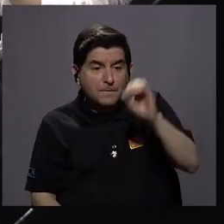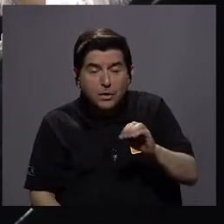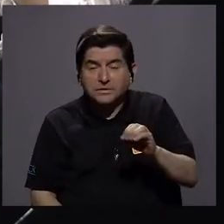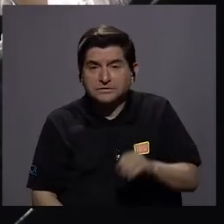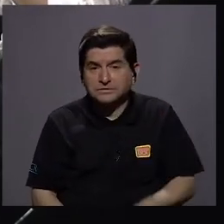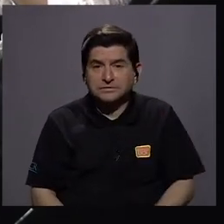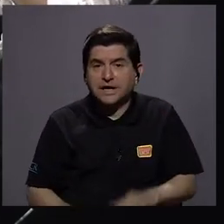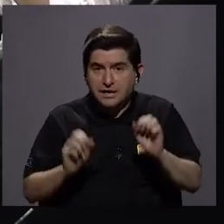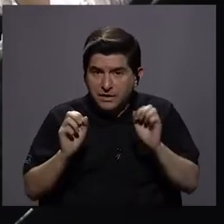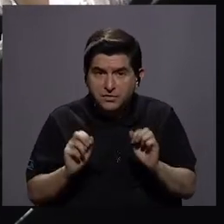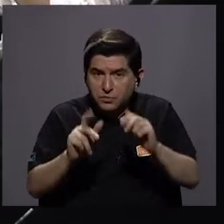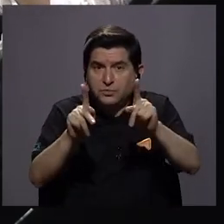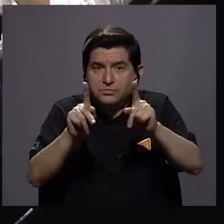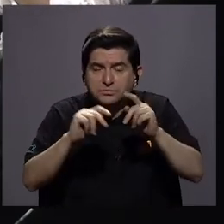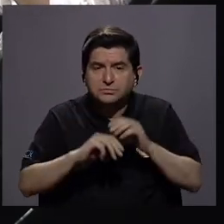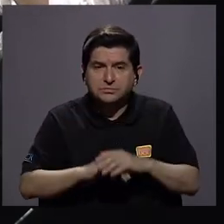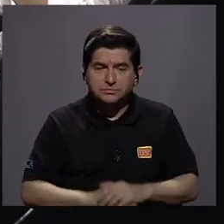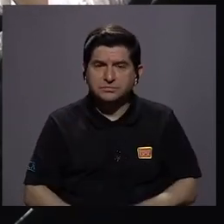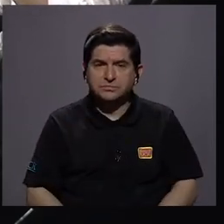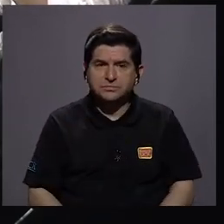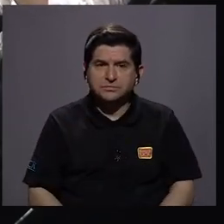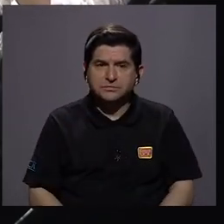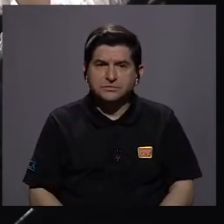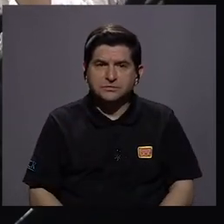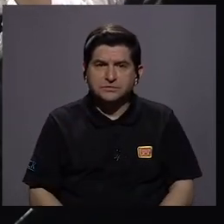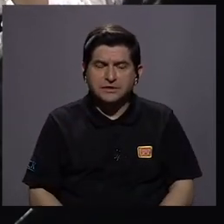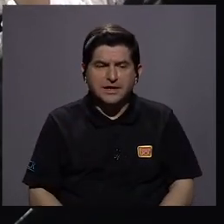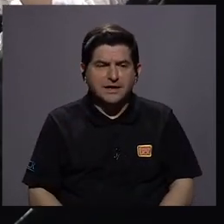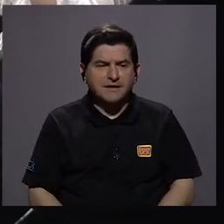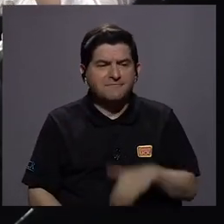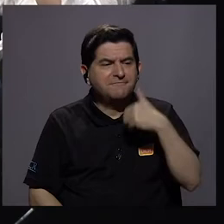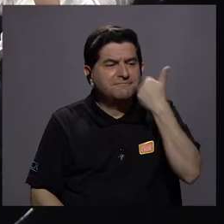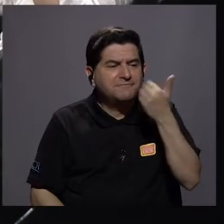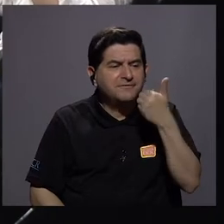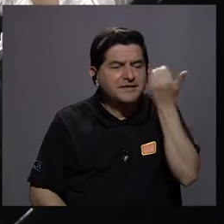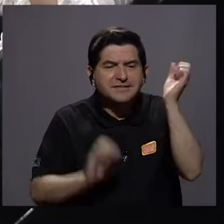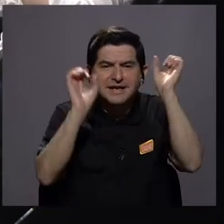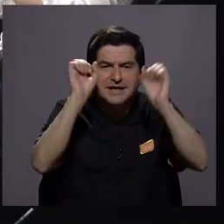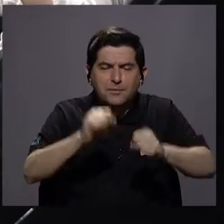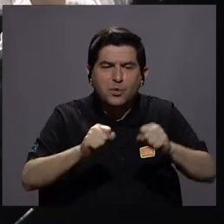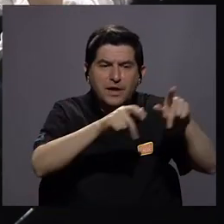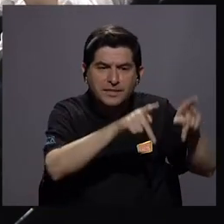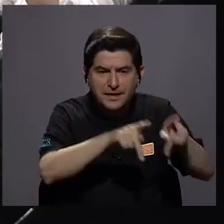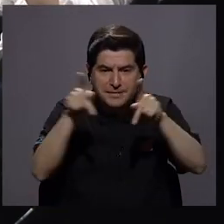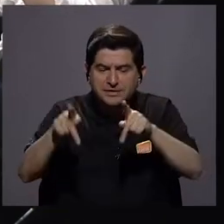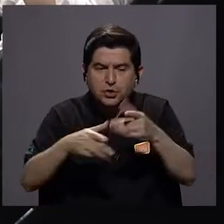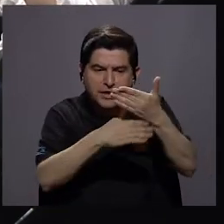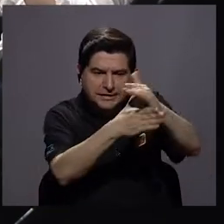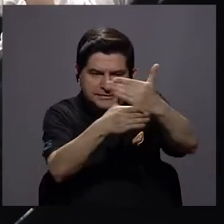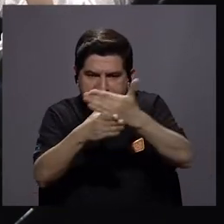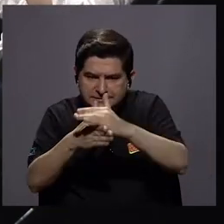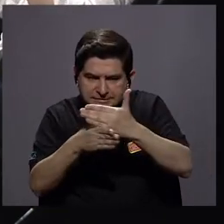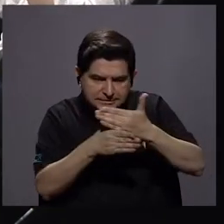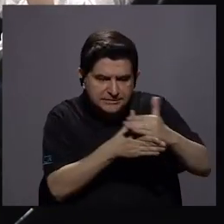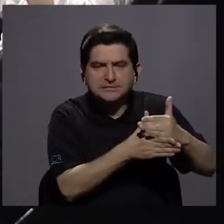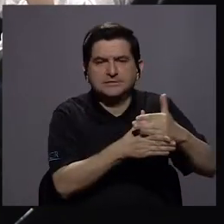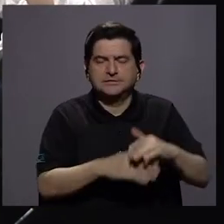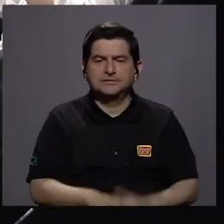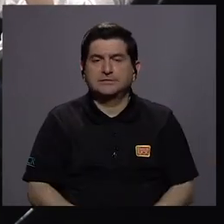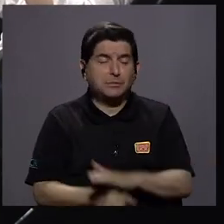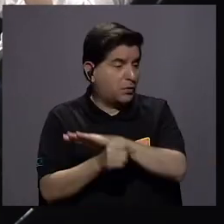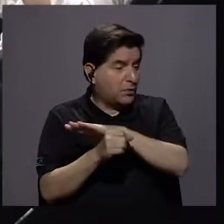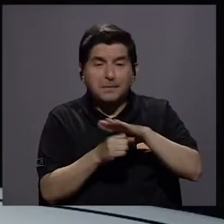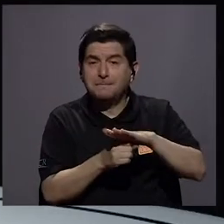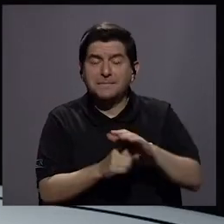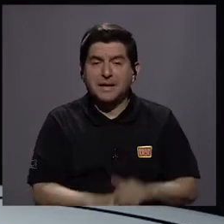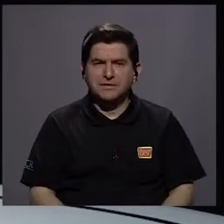facilidades que pueden tener las personas se distribuyen, ¿verdad? Completamente.